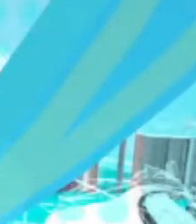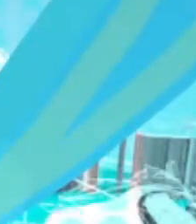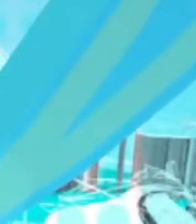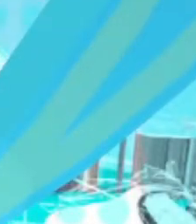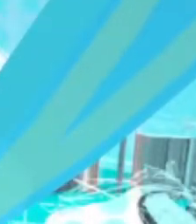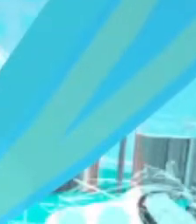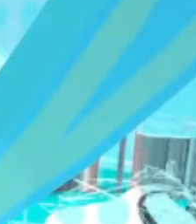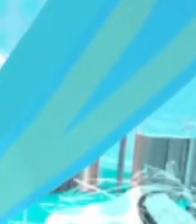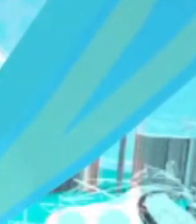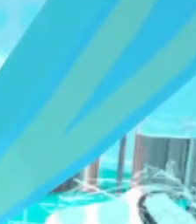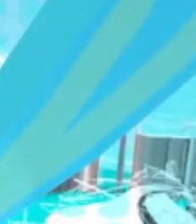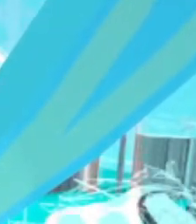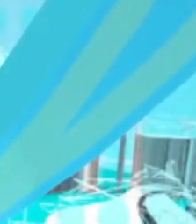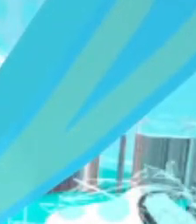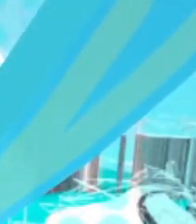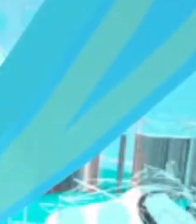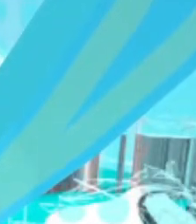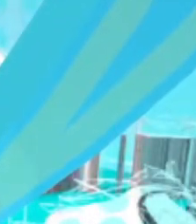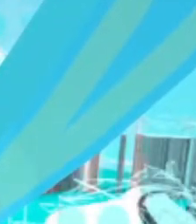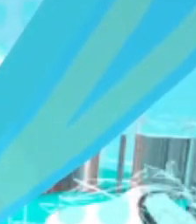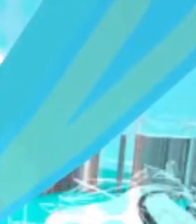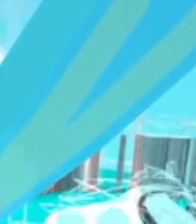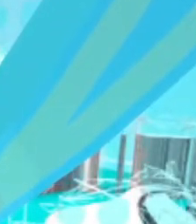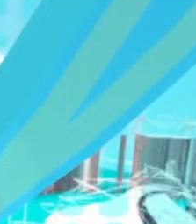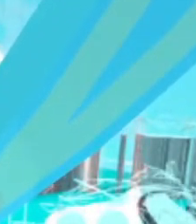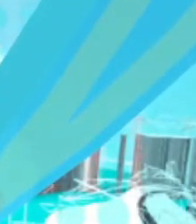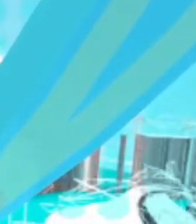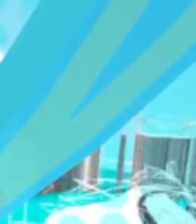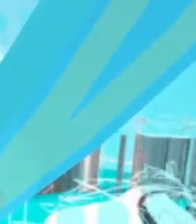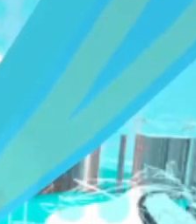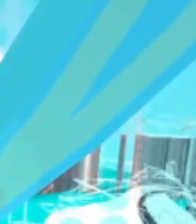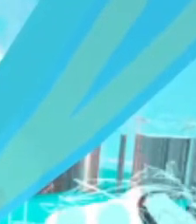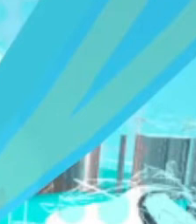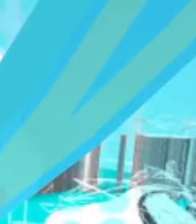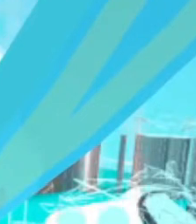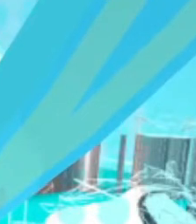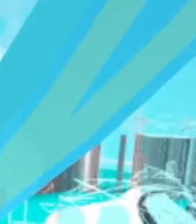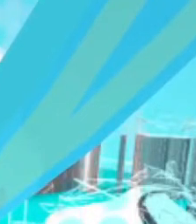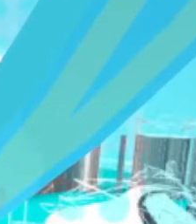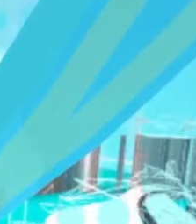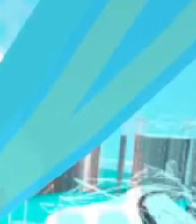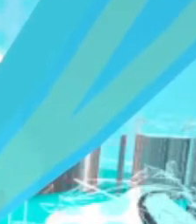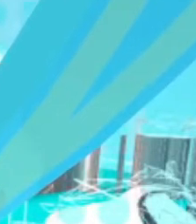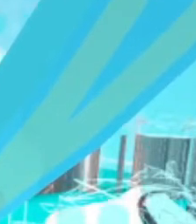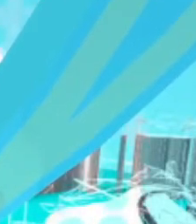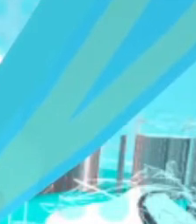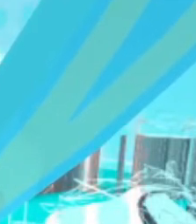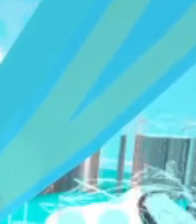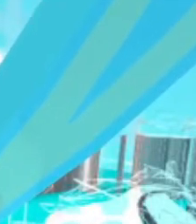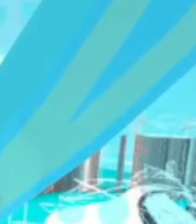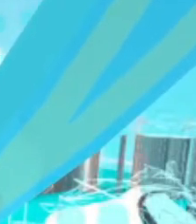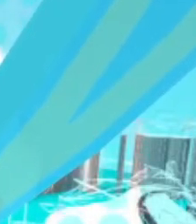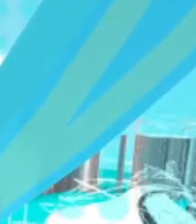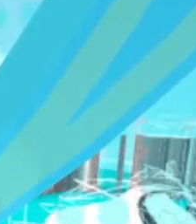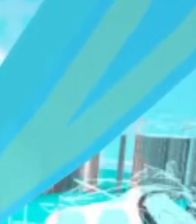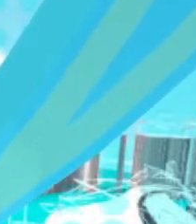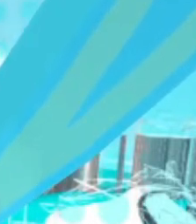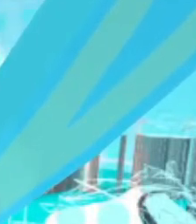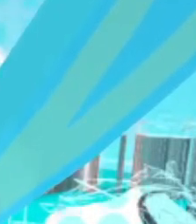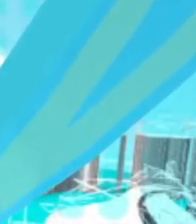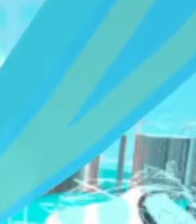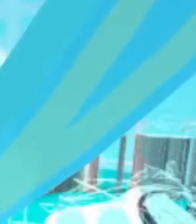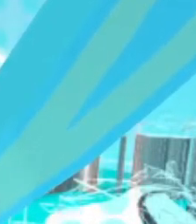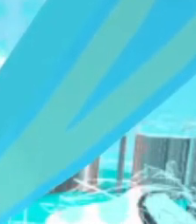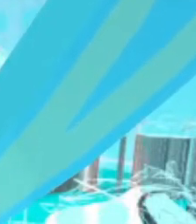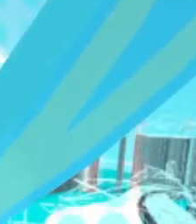estadounidense. El precio del dólar en la compra se cotiza a 618 colones con